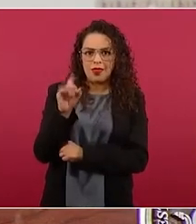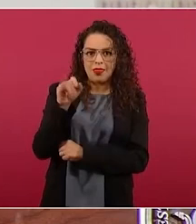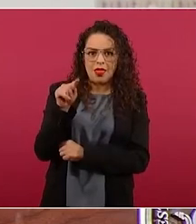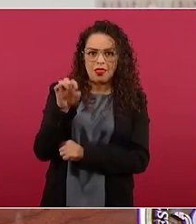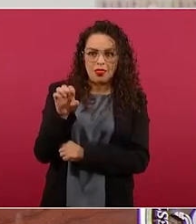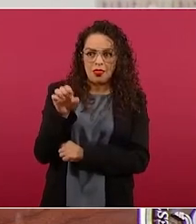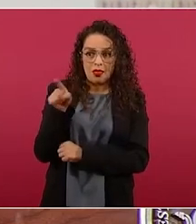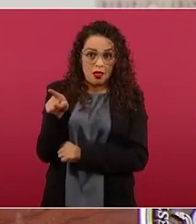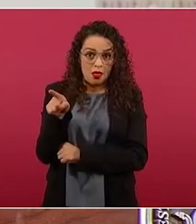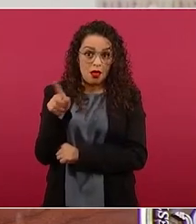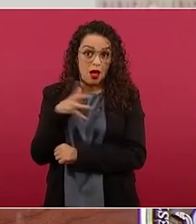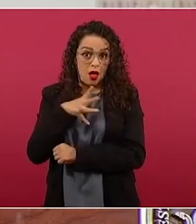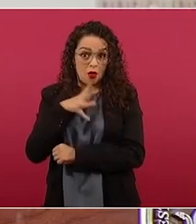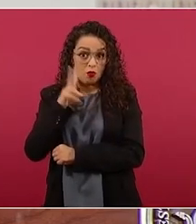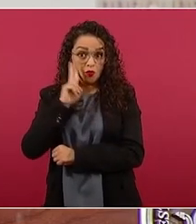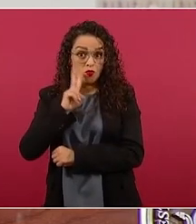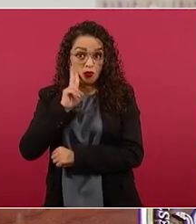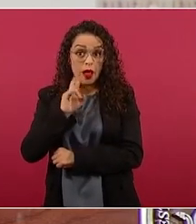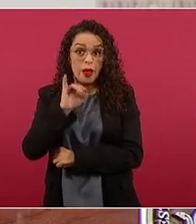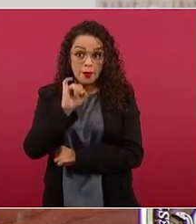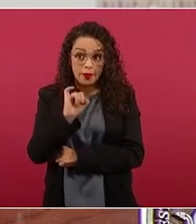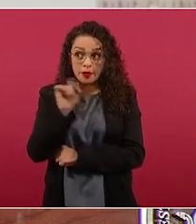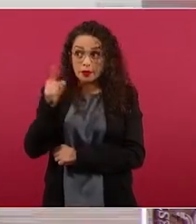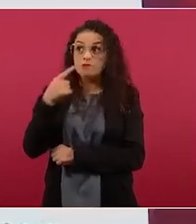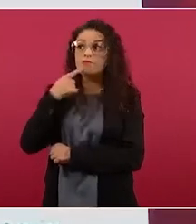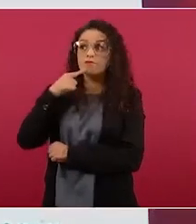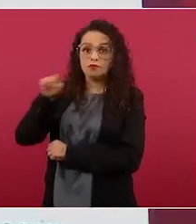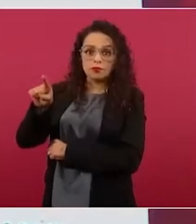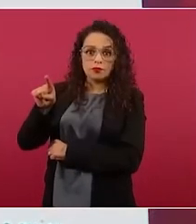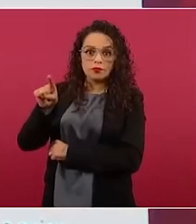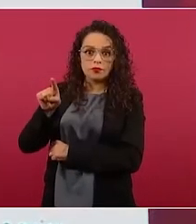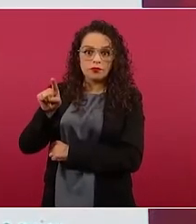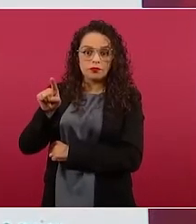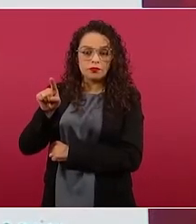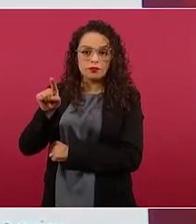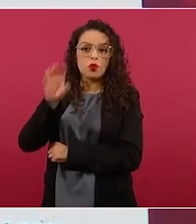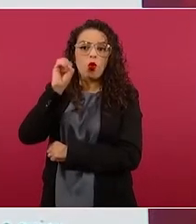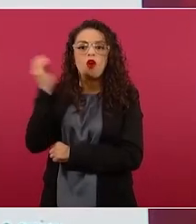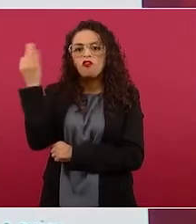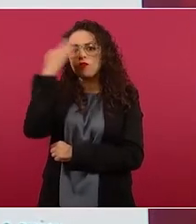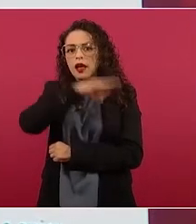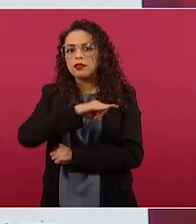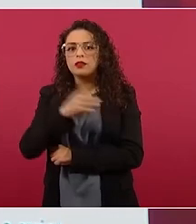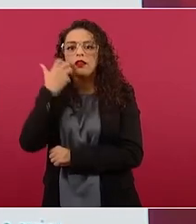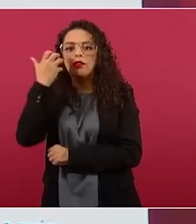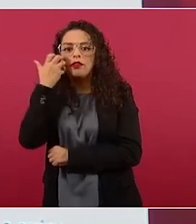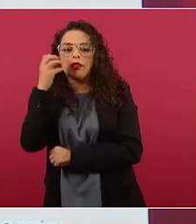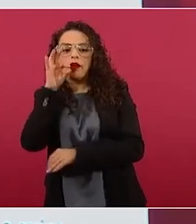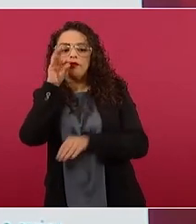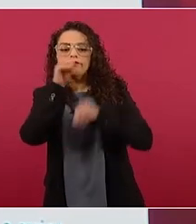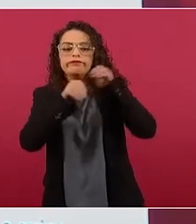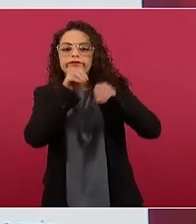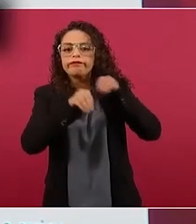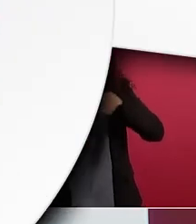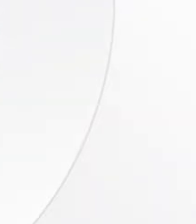acusaciones es decir si no está fabricada la acusación